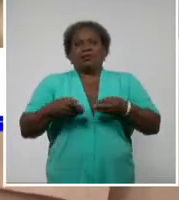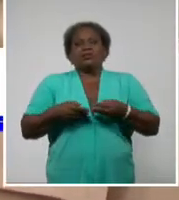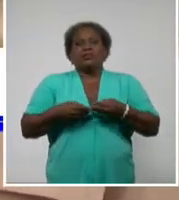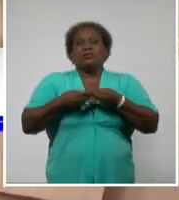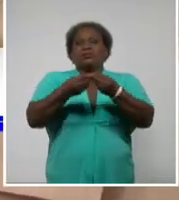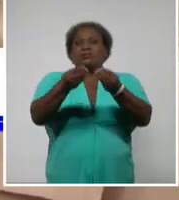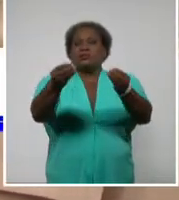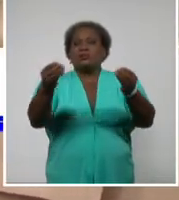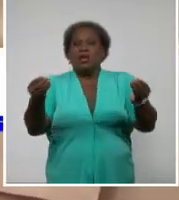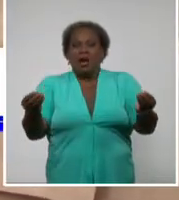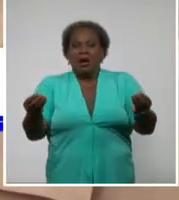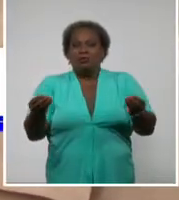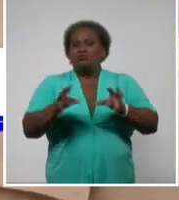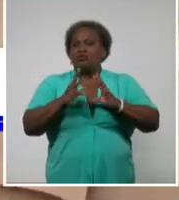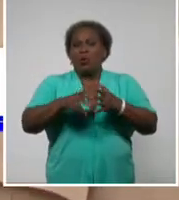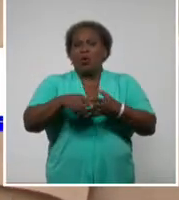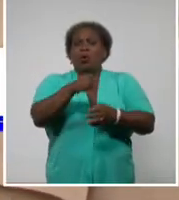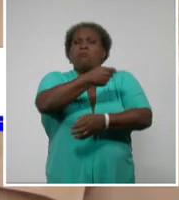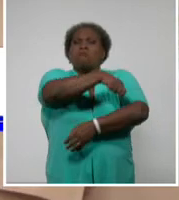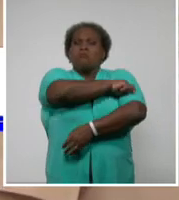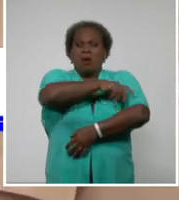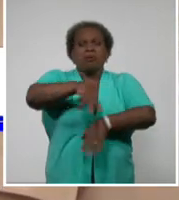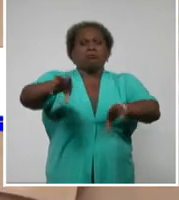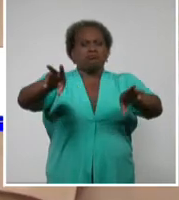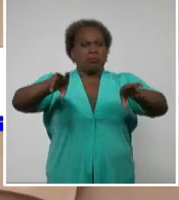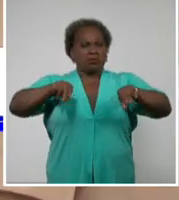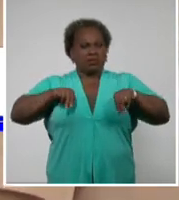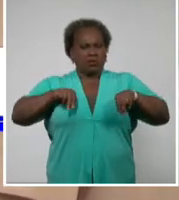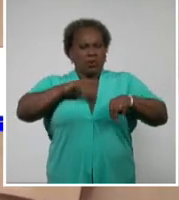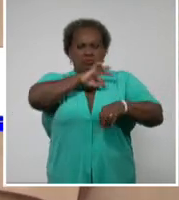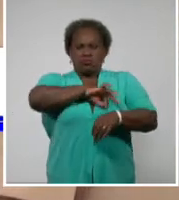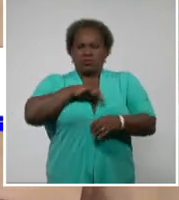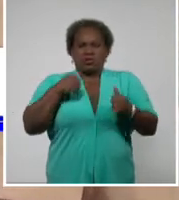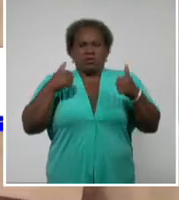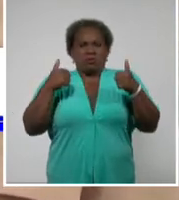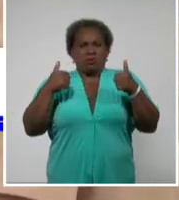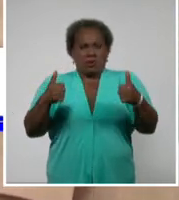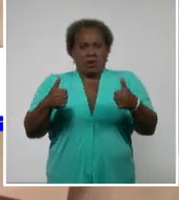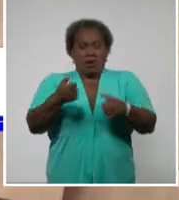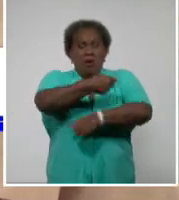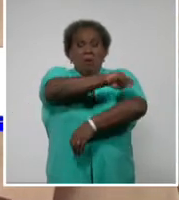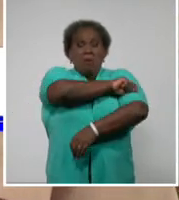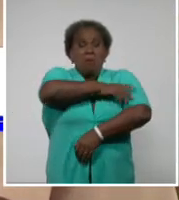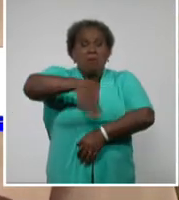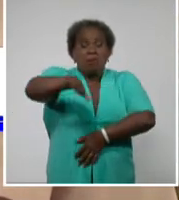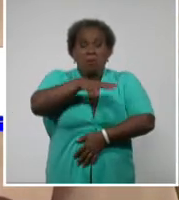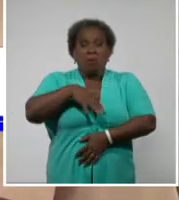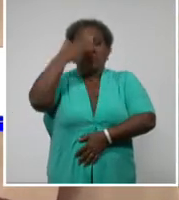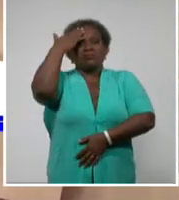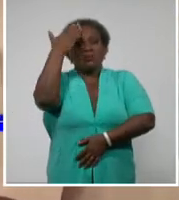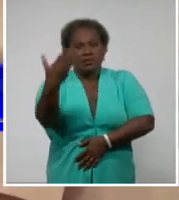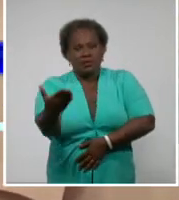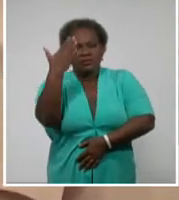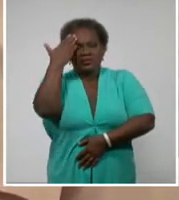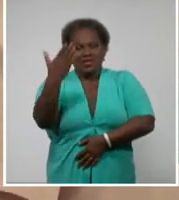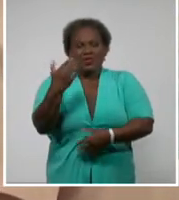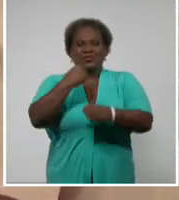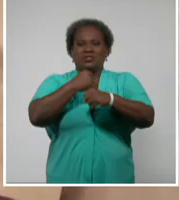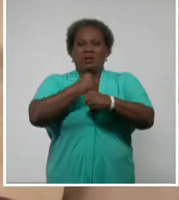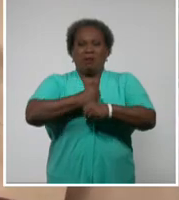la zona que estaba en cuarentena, el pueblo lo aceptó con bastante satisfacción, se sienten hoy agradecidos por el trabajo que nosotros realizamos y